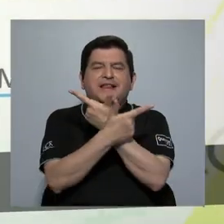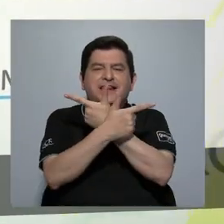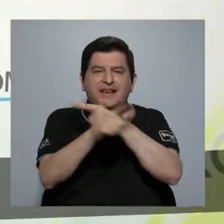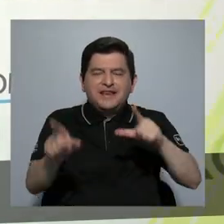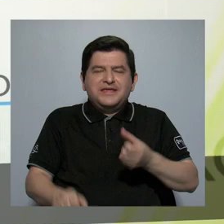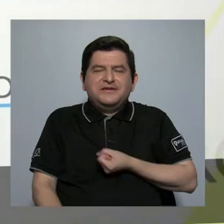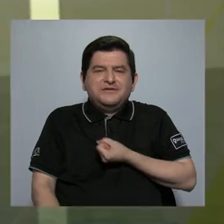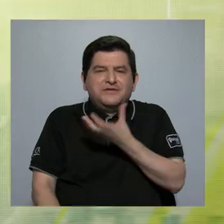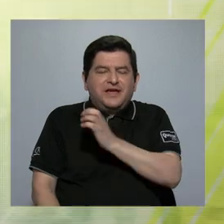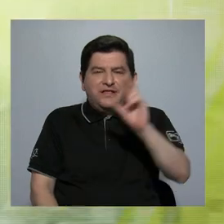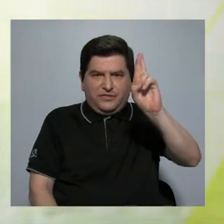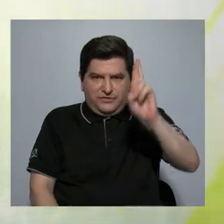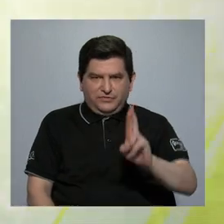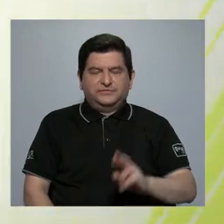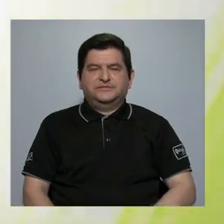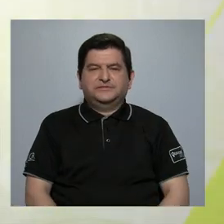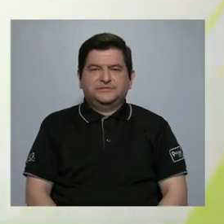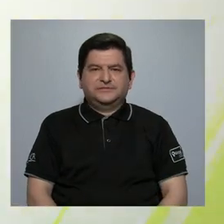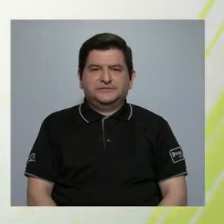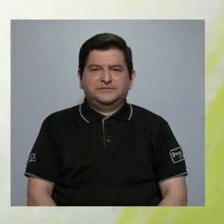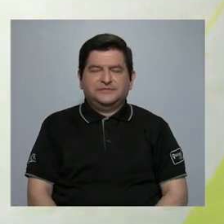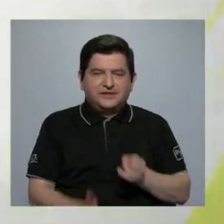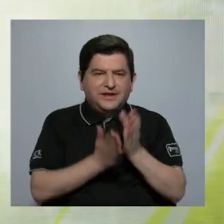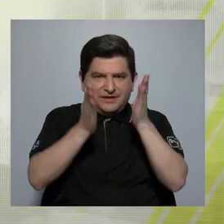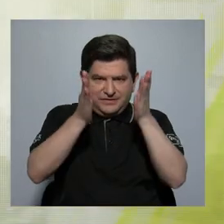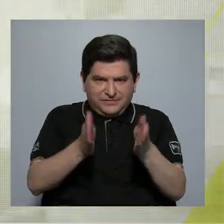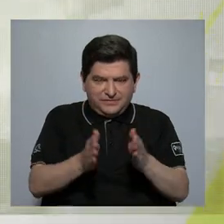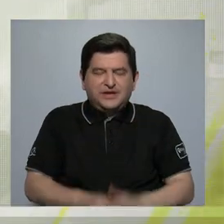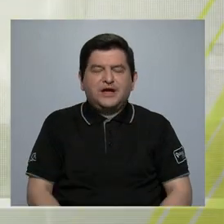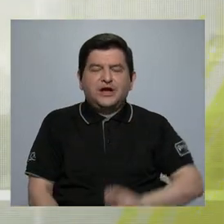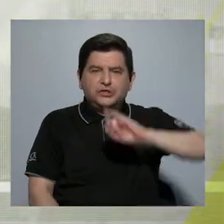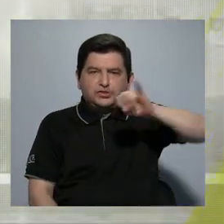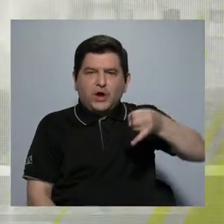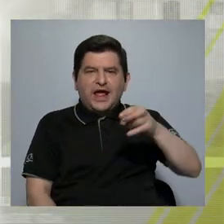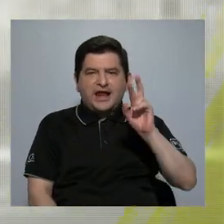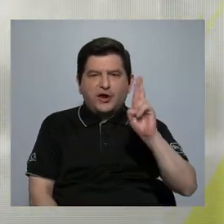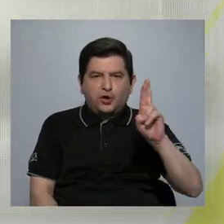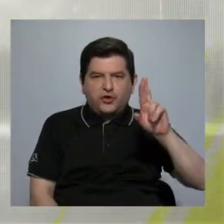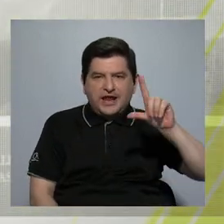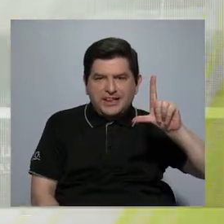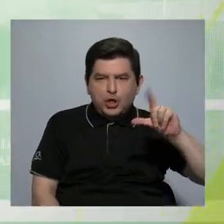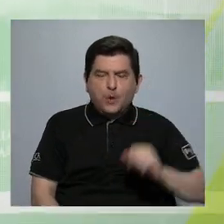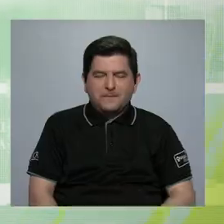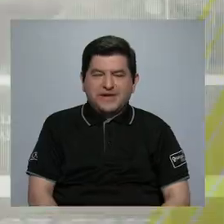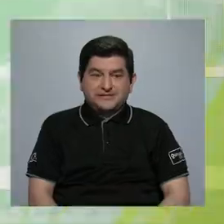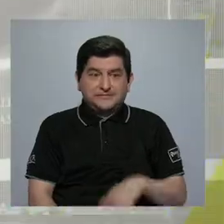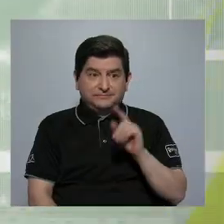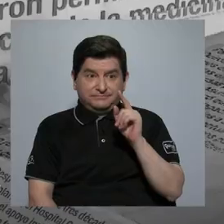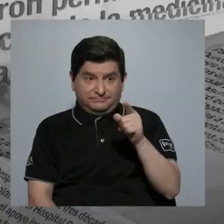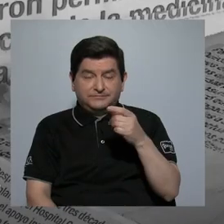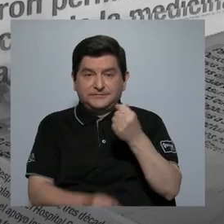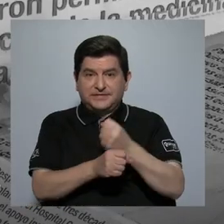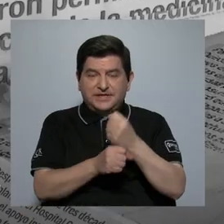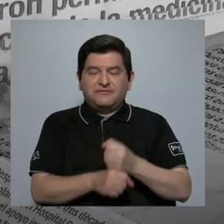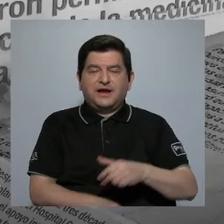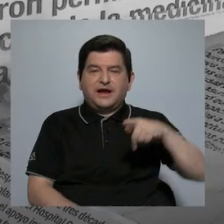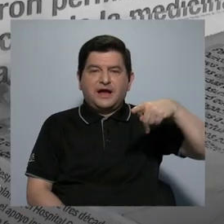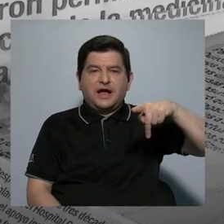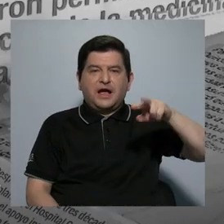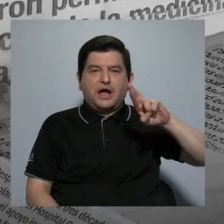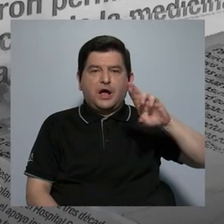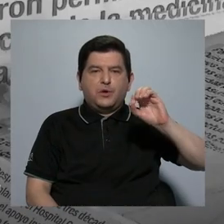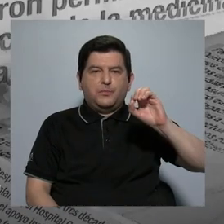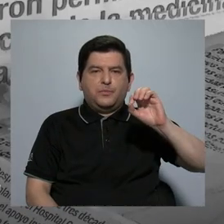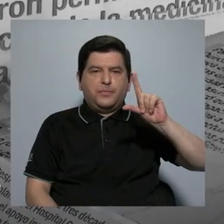Libertad de Expresión en Costa Rica es la investigadora Johanna Rodríguez López. Ella trabaja en Proledi